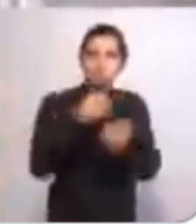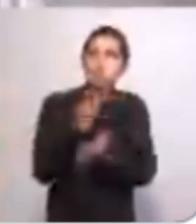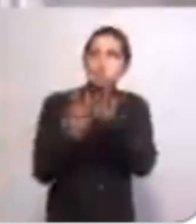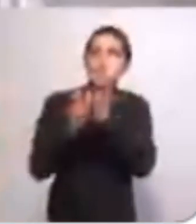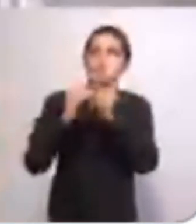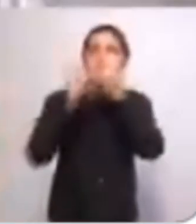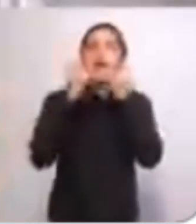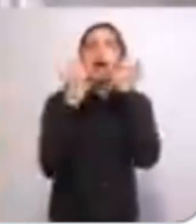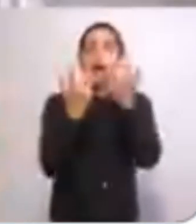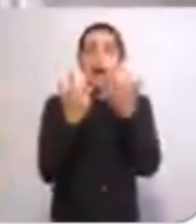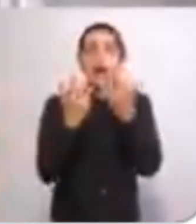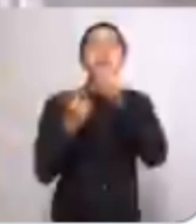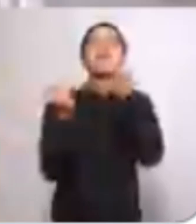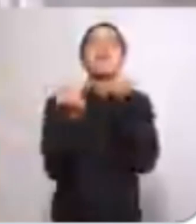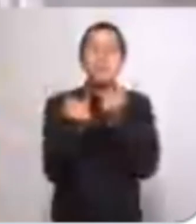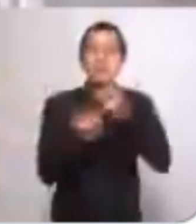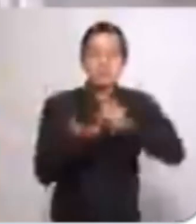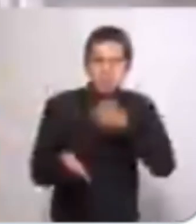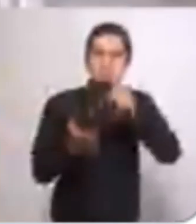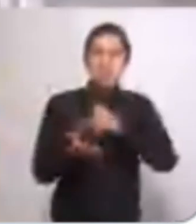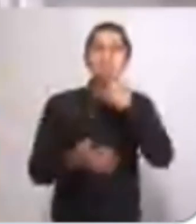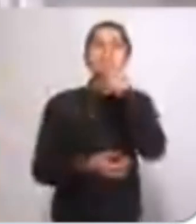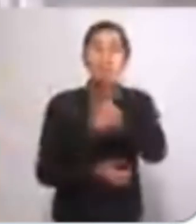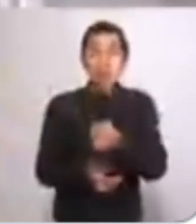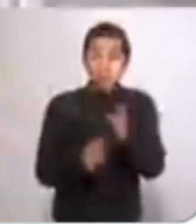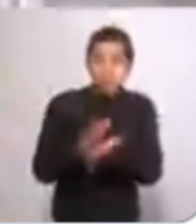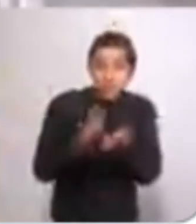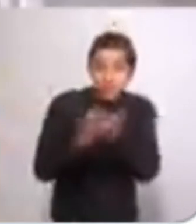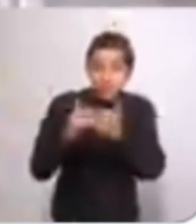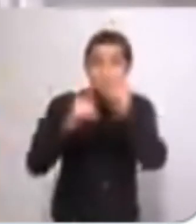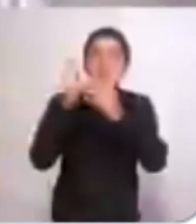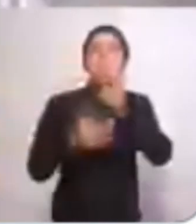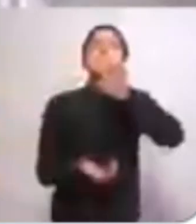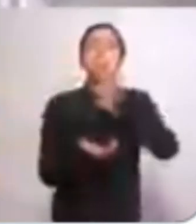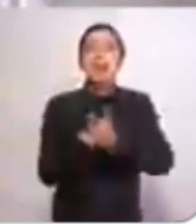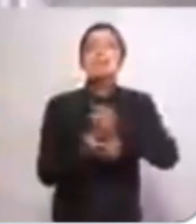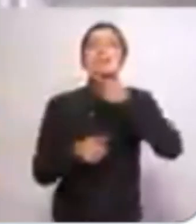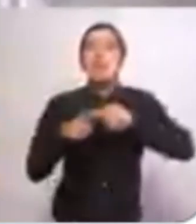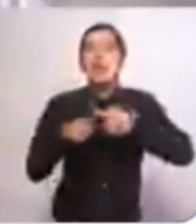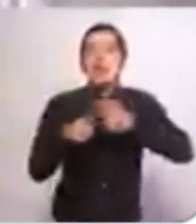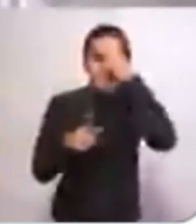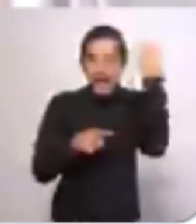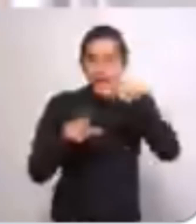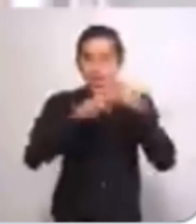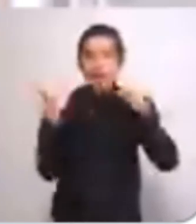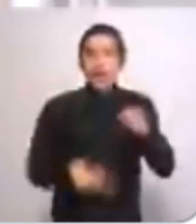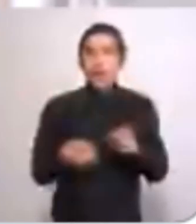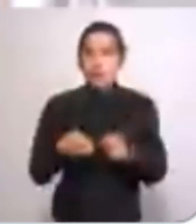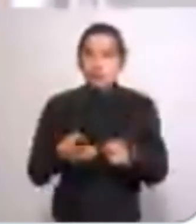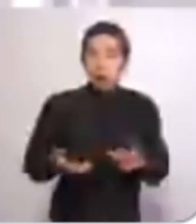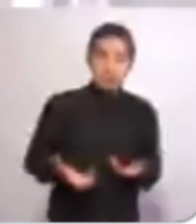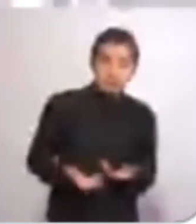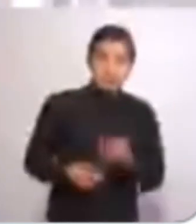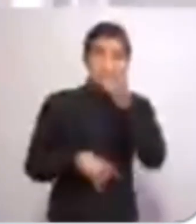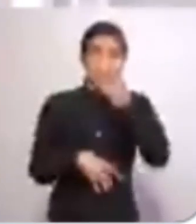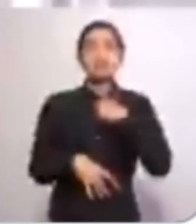y que, por si fuera poco, asegura reiteradamente que el muro lo estamos pagando los mexicanos. Por todo ello,